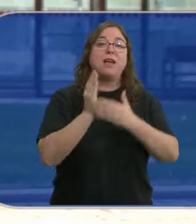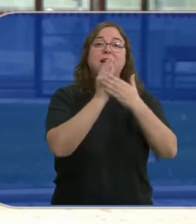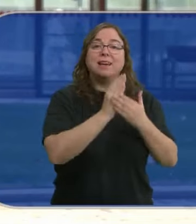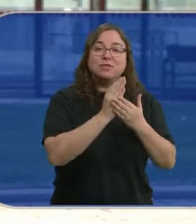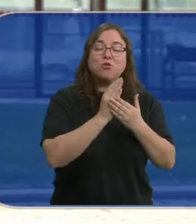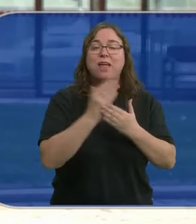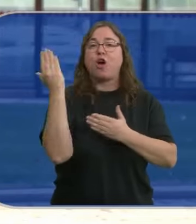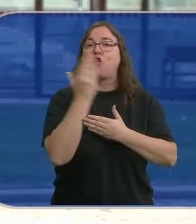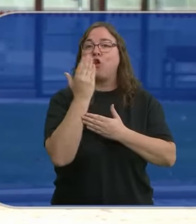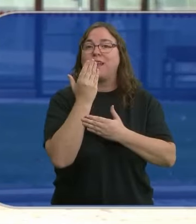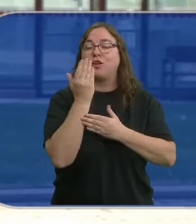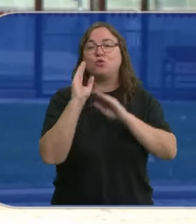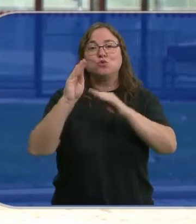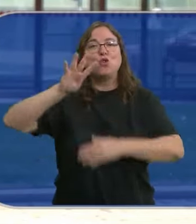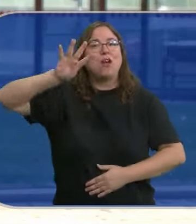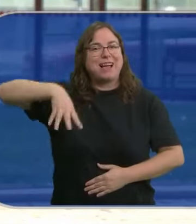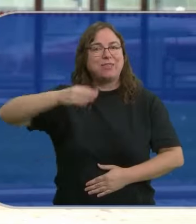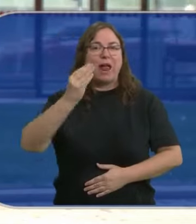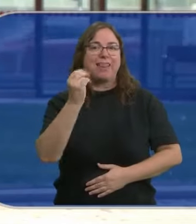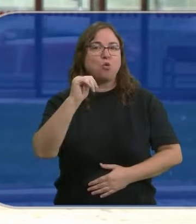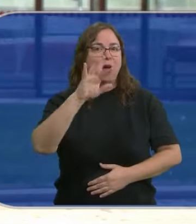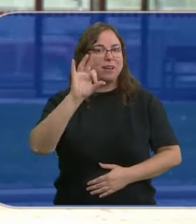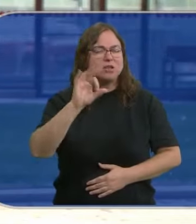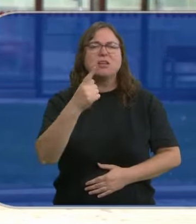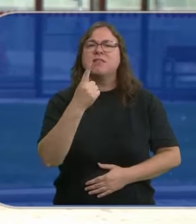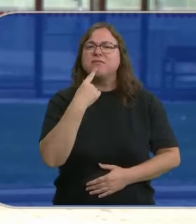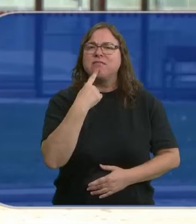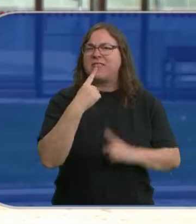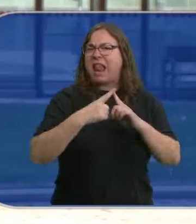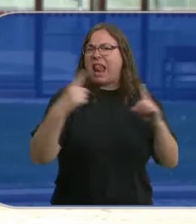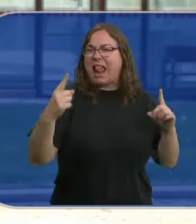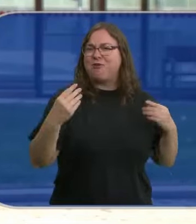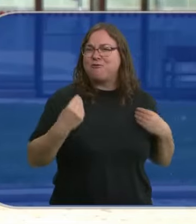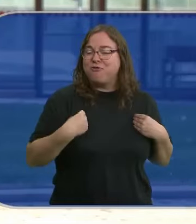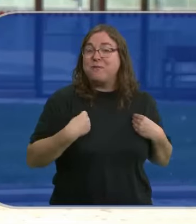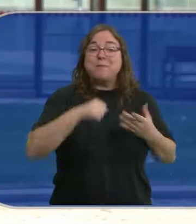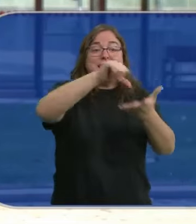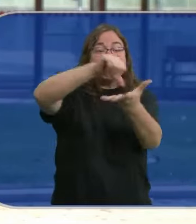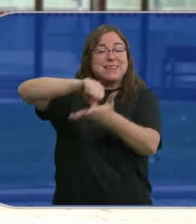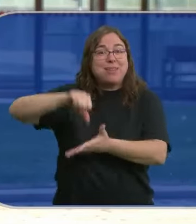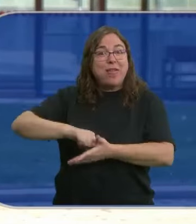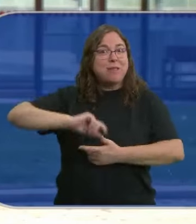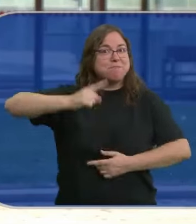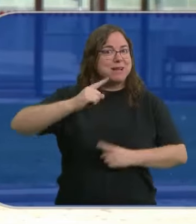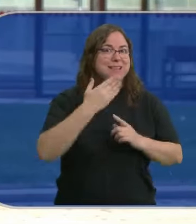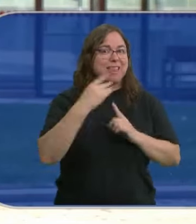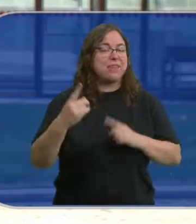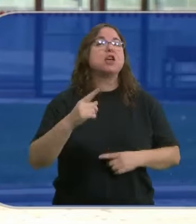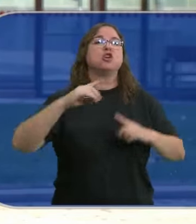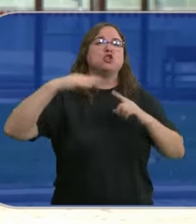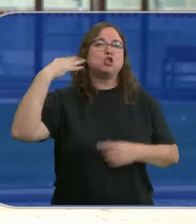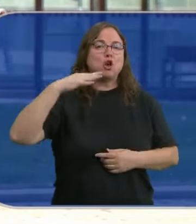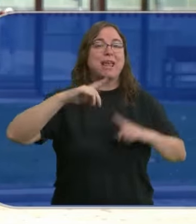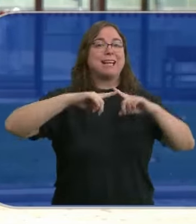Colegio de Actuarios de Cataluña analiza también la tasa de longevidad y las ciudades que están a la cabeza son Soria, Segovia